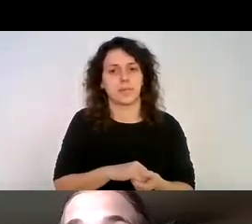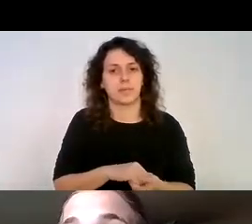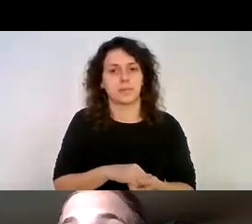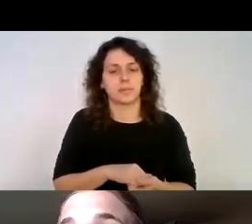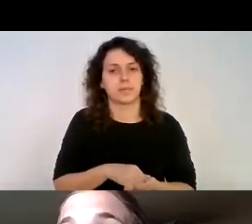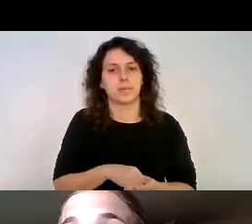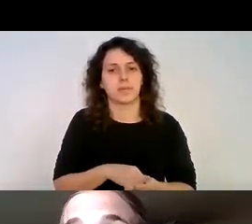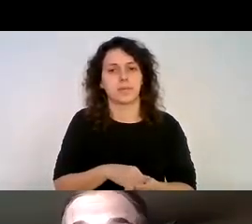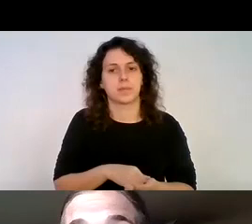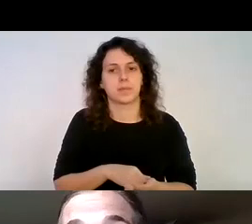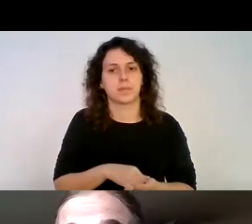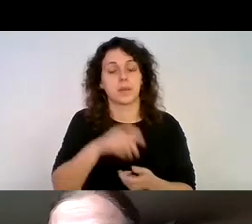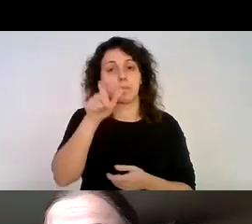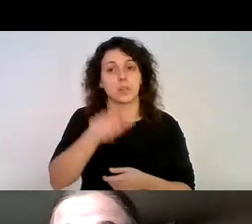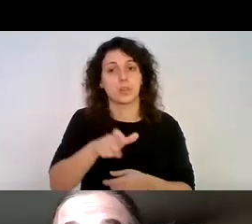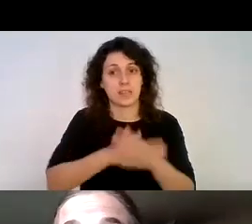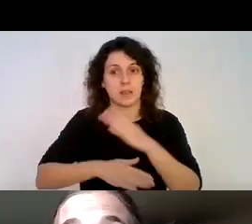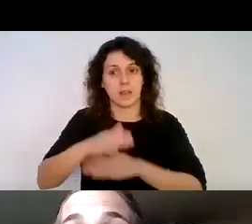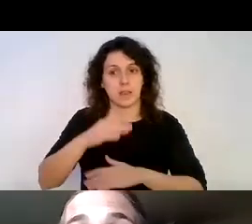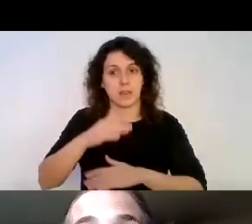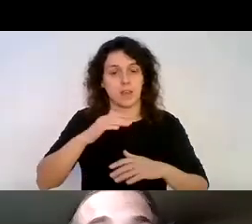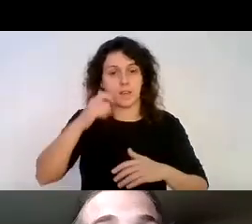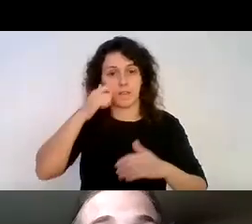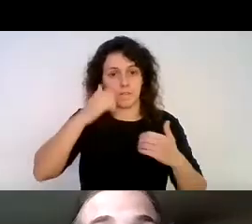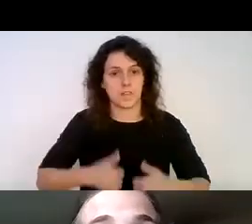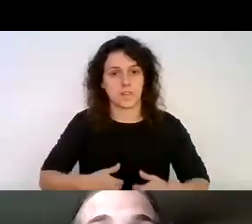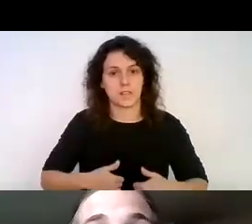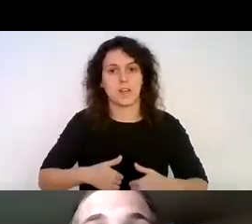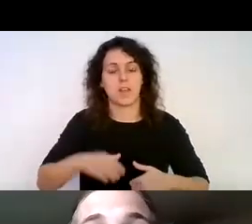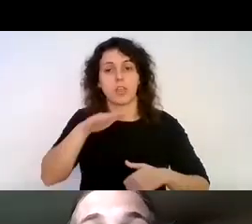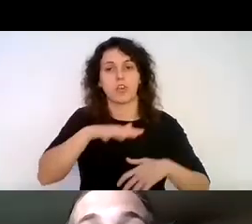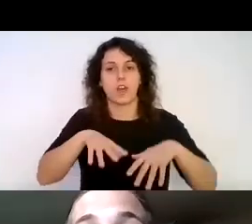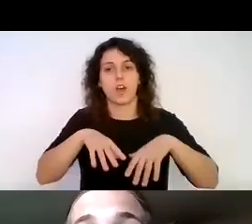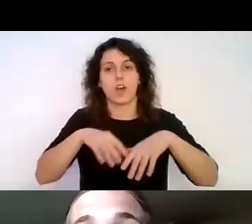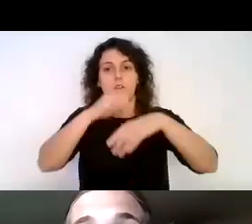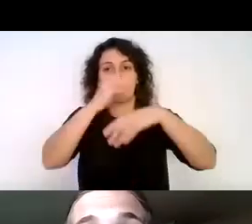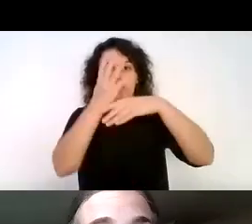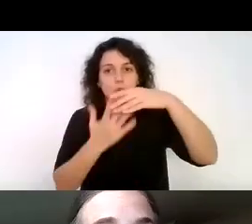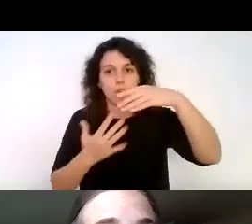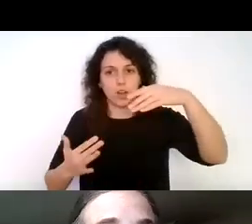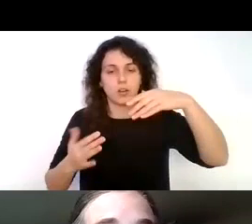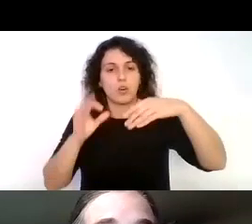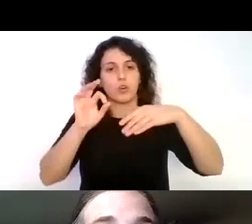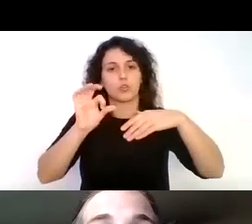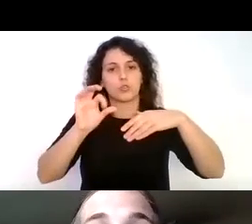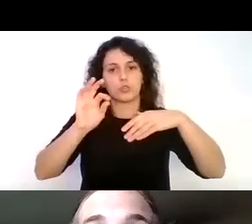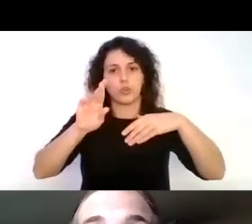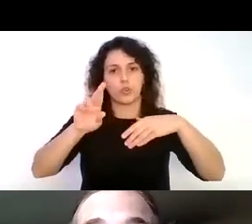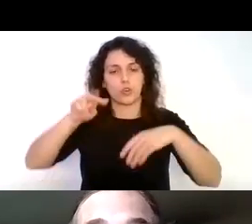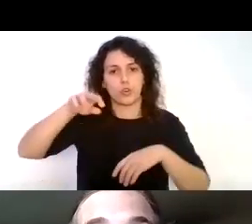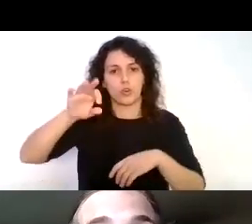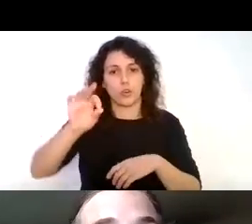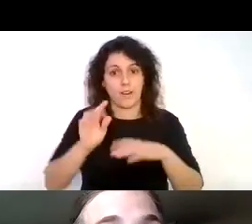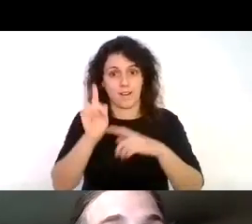discapacidad física que están en el volcán Osorno eso en la parte arriba abajo